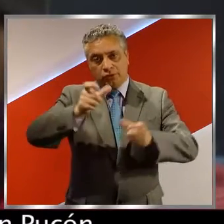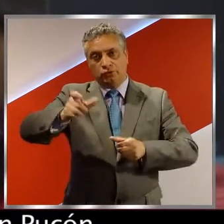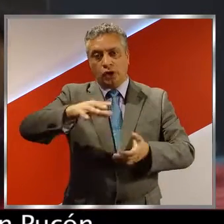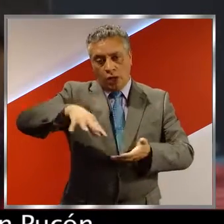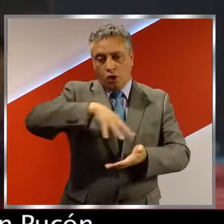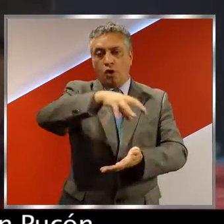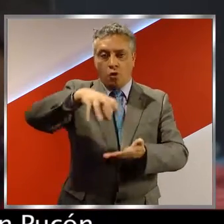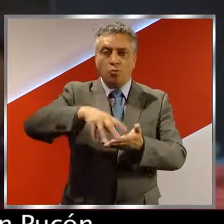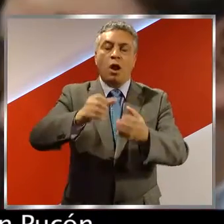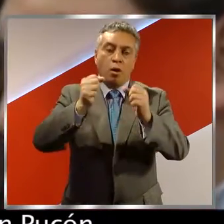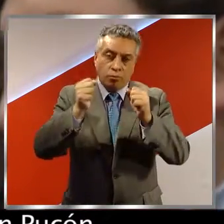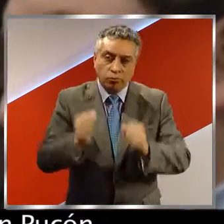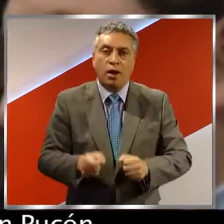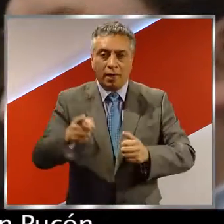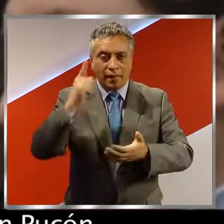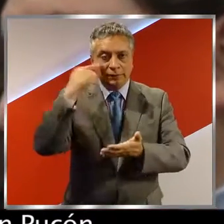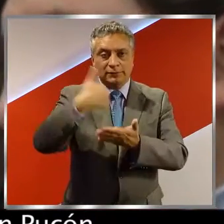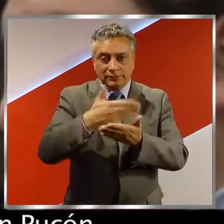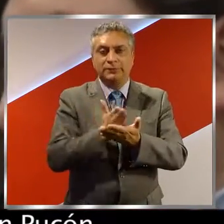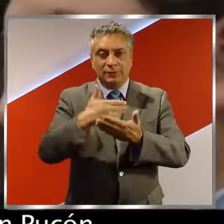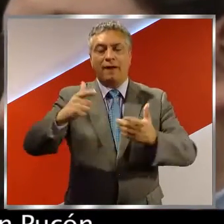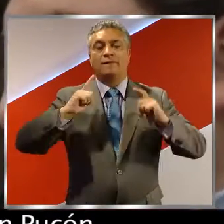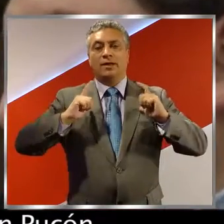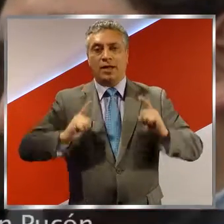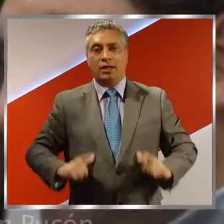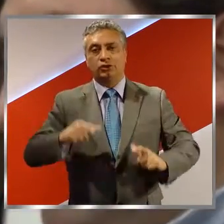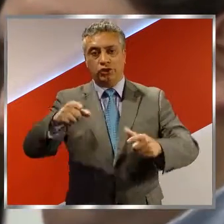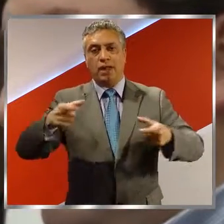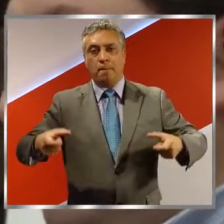lugares puedan planificar sus vacaciones en Pucón.